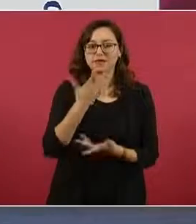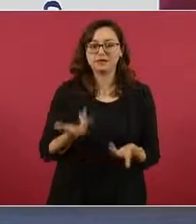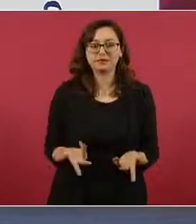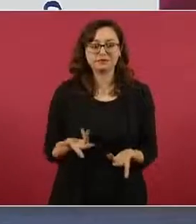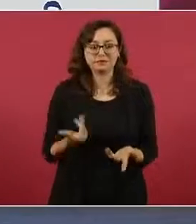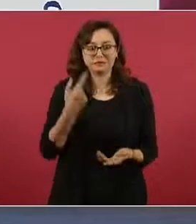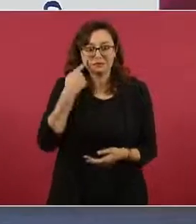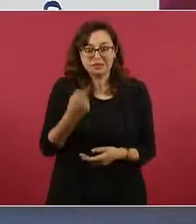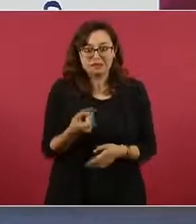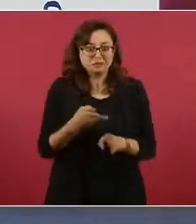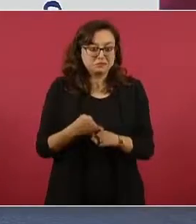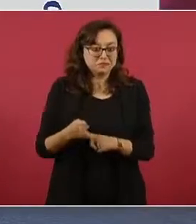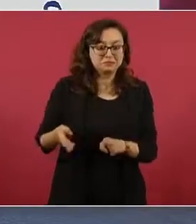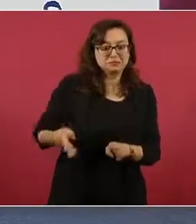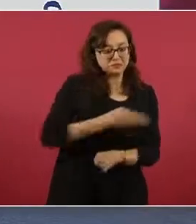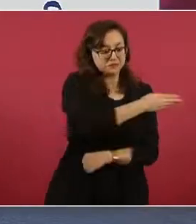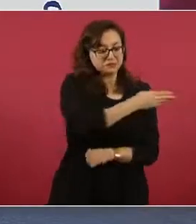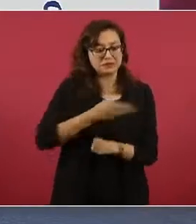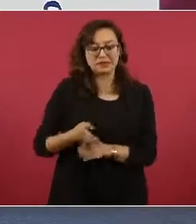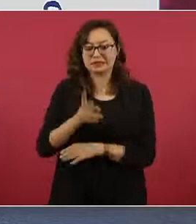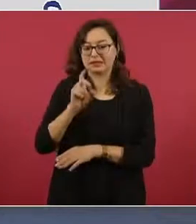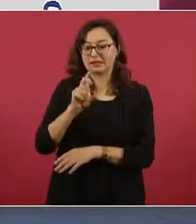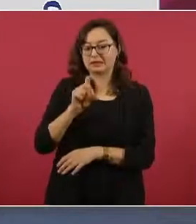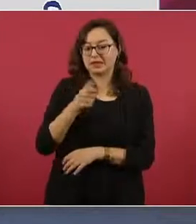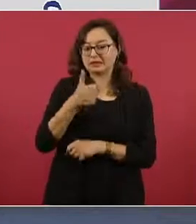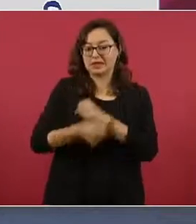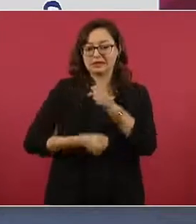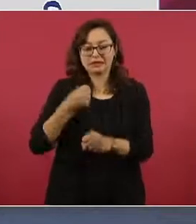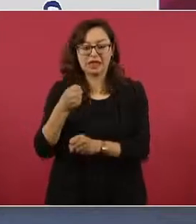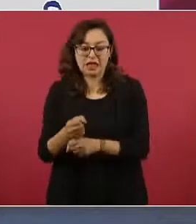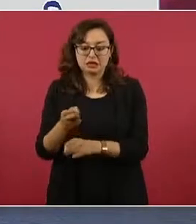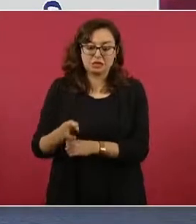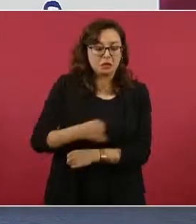que no había